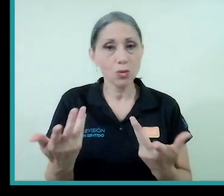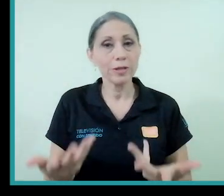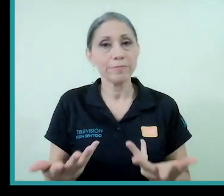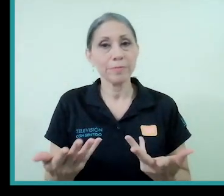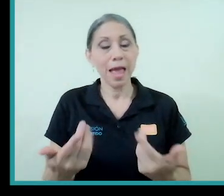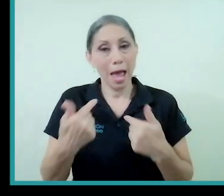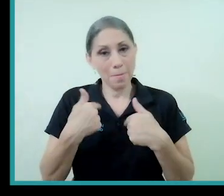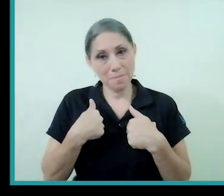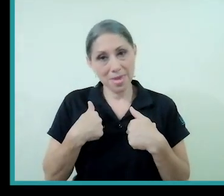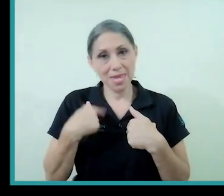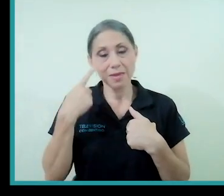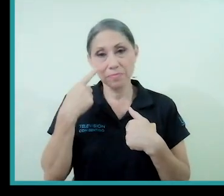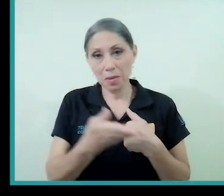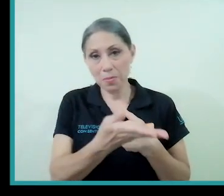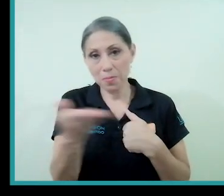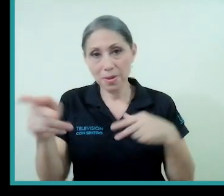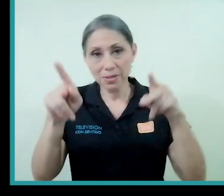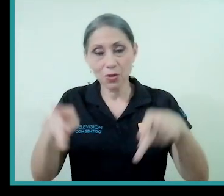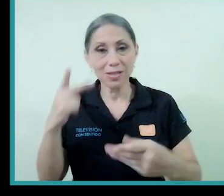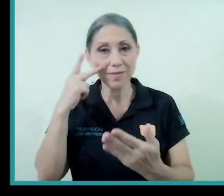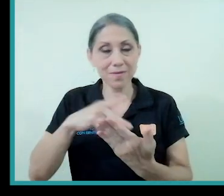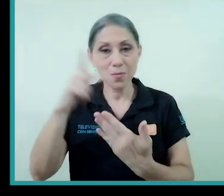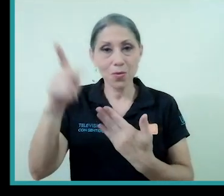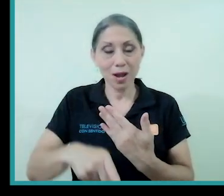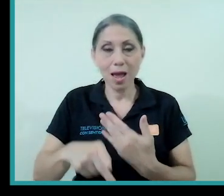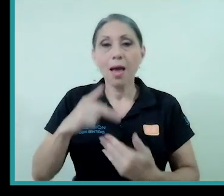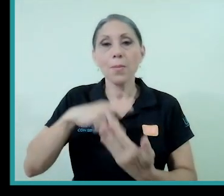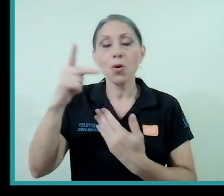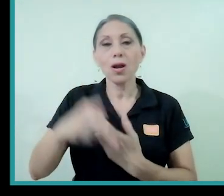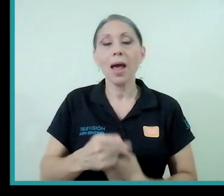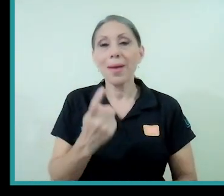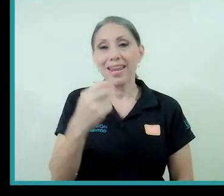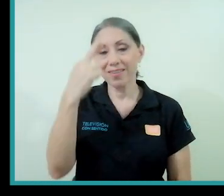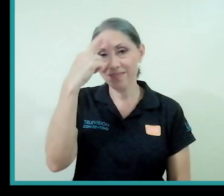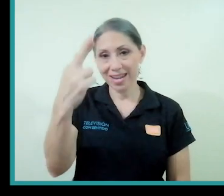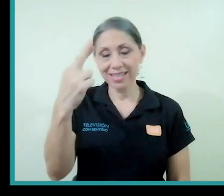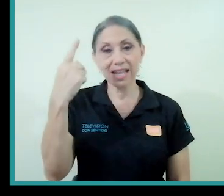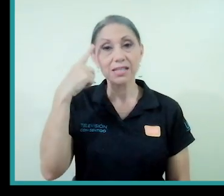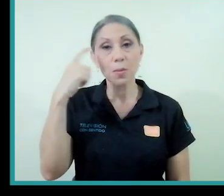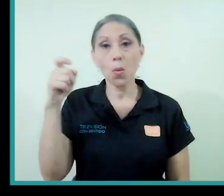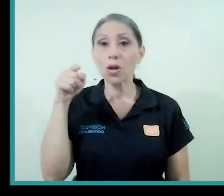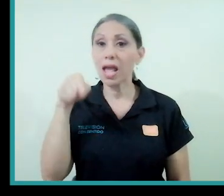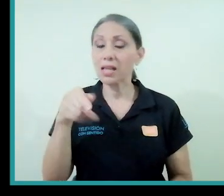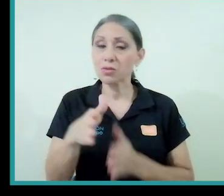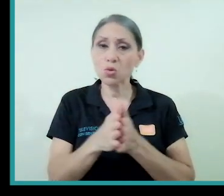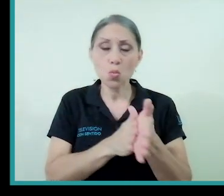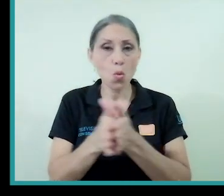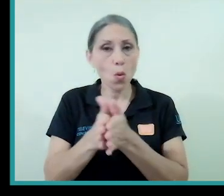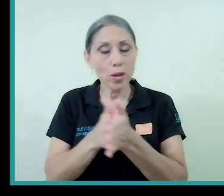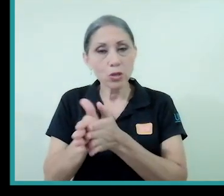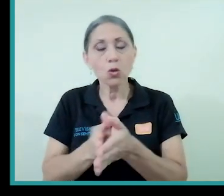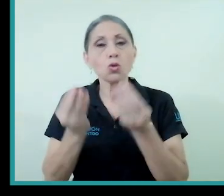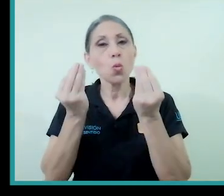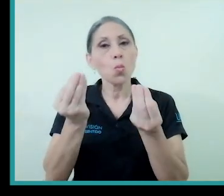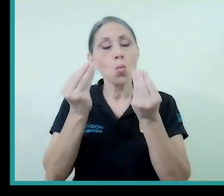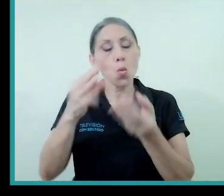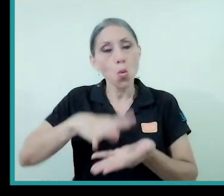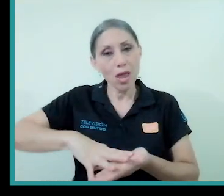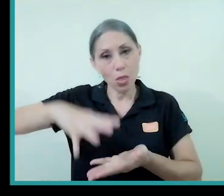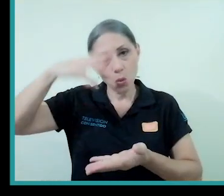a mí a nuestro público a nuestro programa de reverencias porque ha sido muy provechoso muy educativo